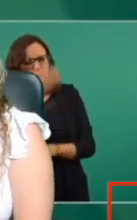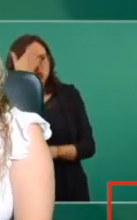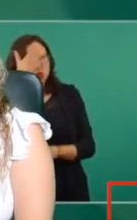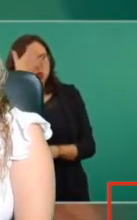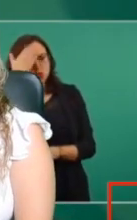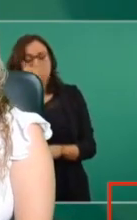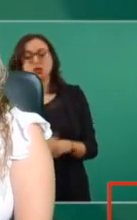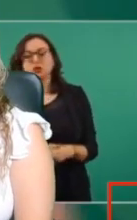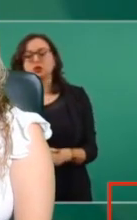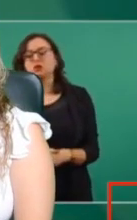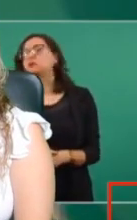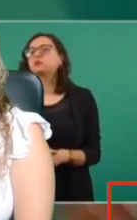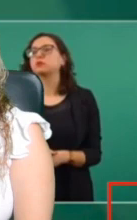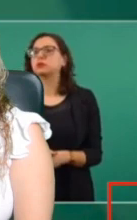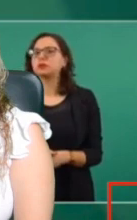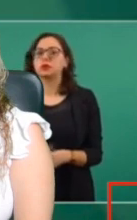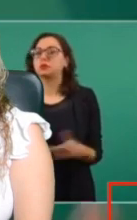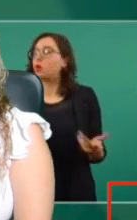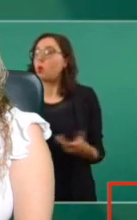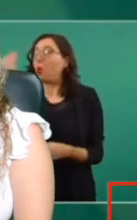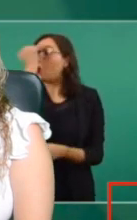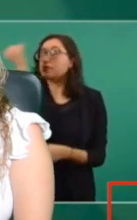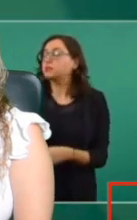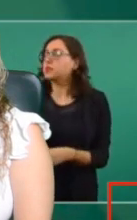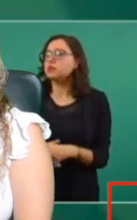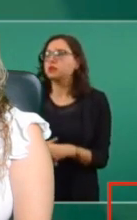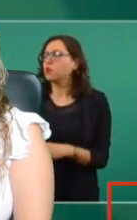responde, es que va a ser terrible